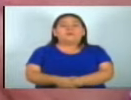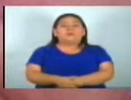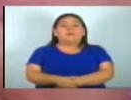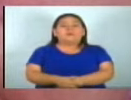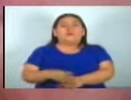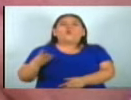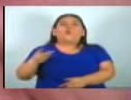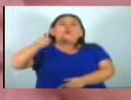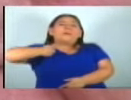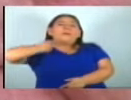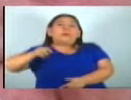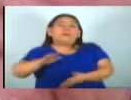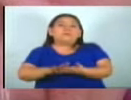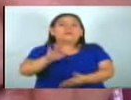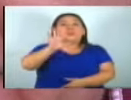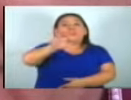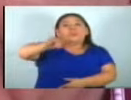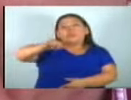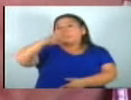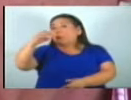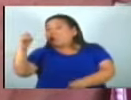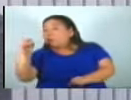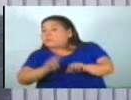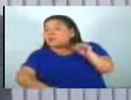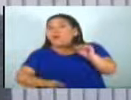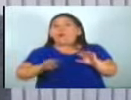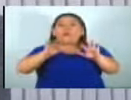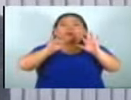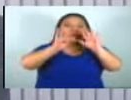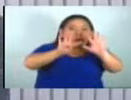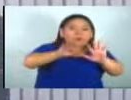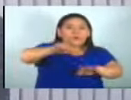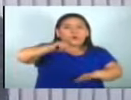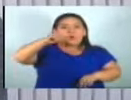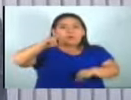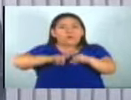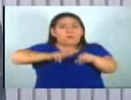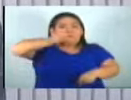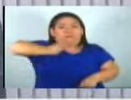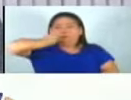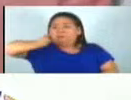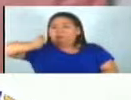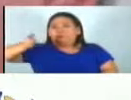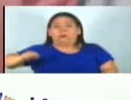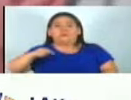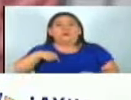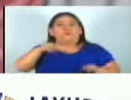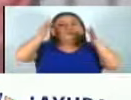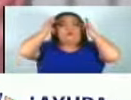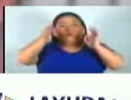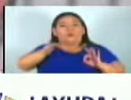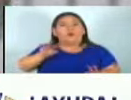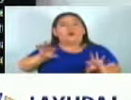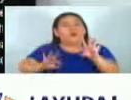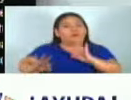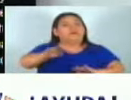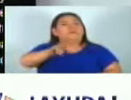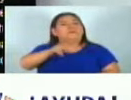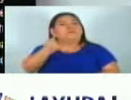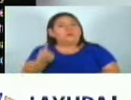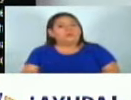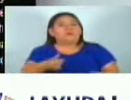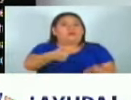Salarios entre los 5 mil hasta los 9 mil dólares mensuales se han autorrecetado algunos alcaldes